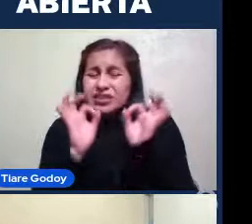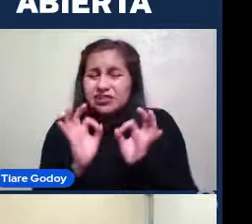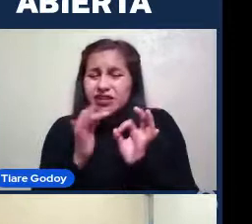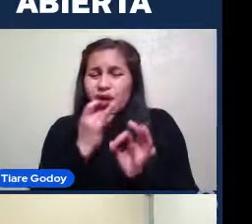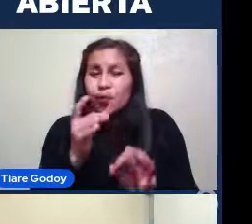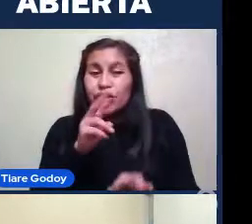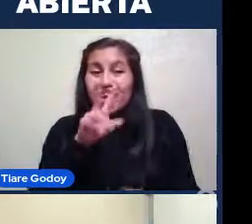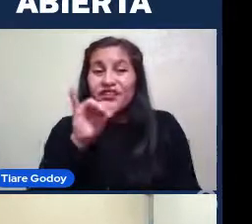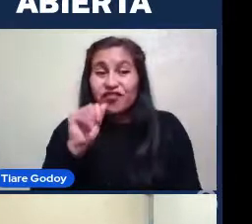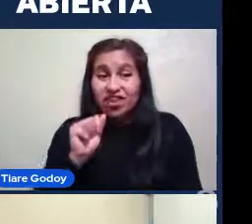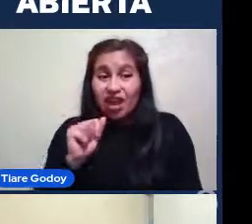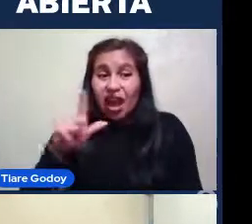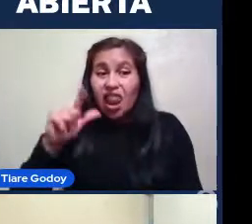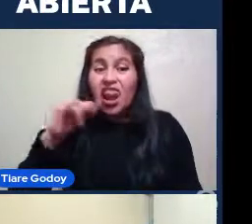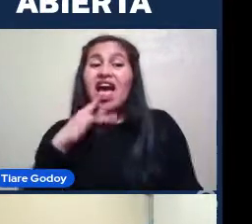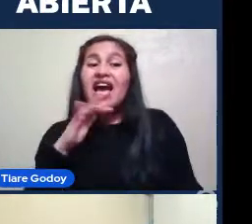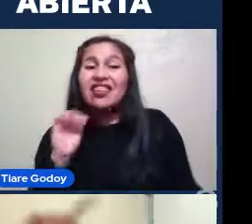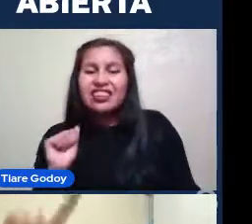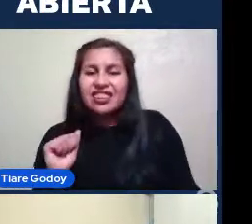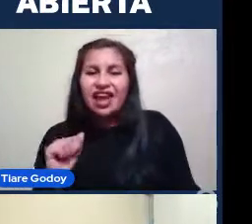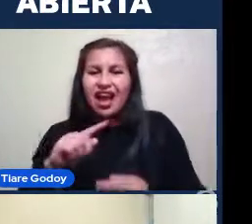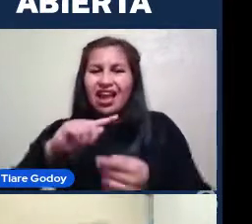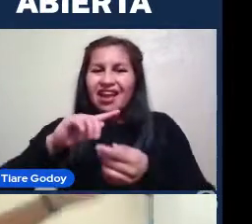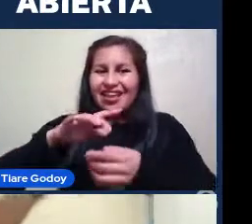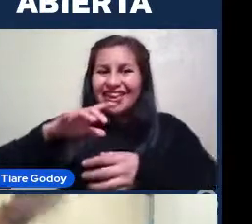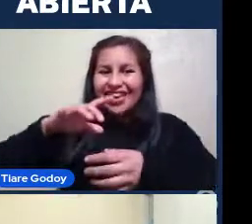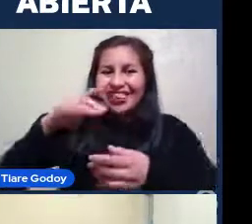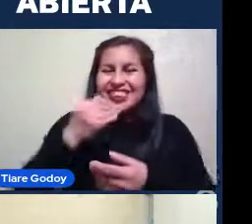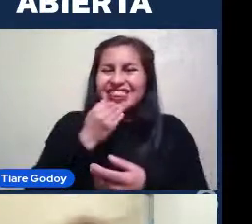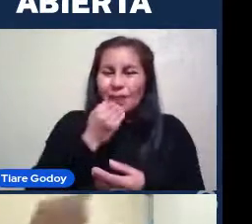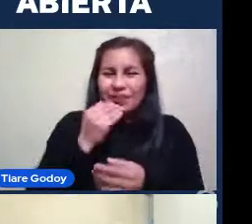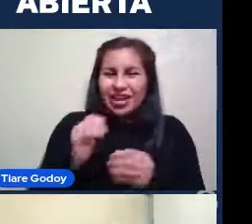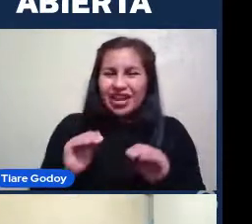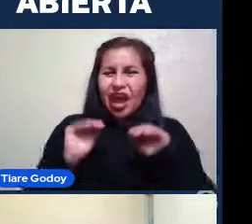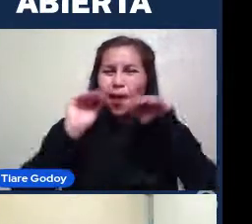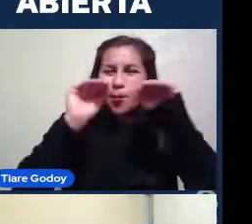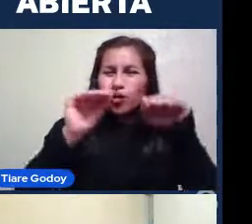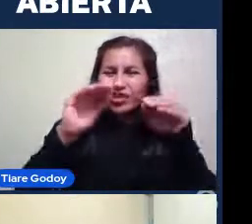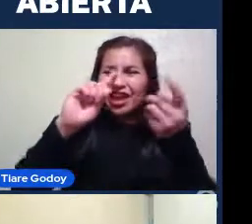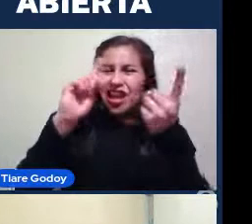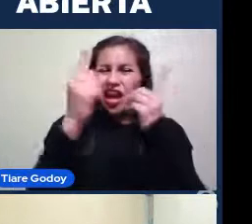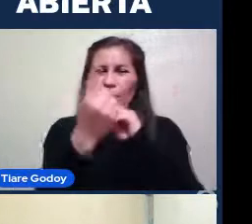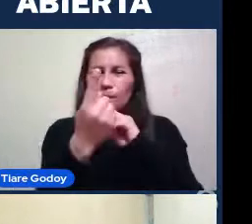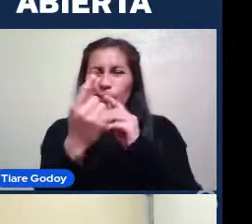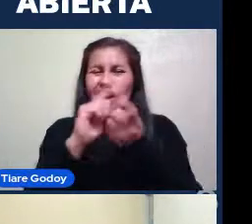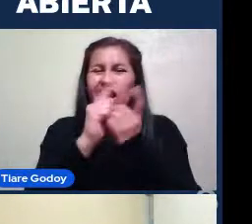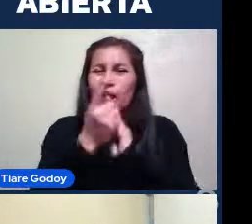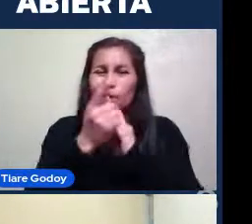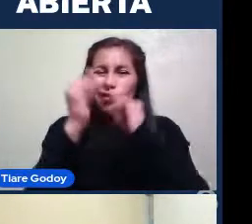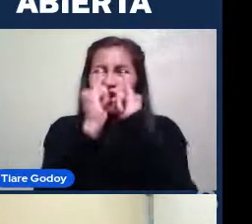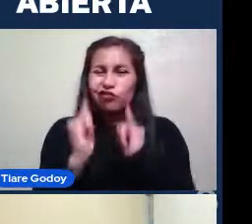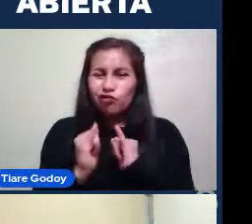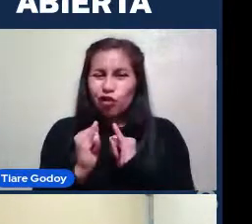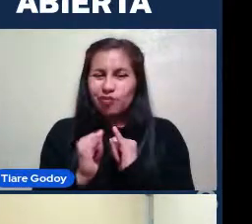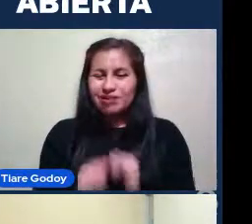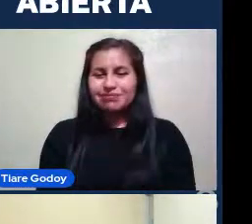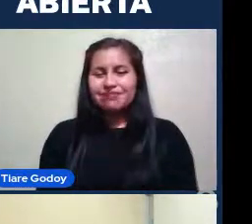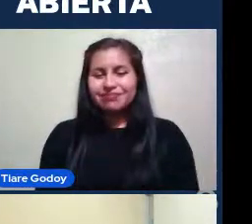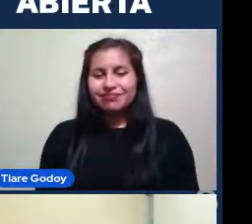La ha ido deformando Poco a poco A medida que ha tenido Órbitas que pasan A través del disco De la vía láctea